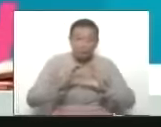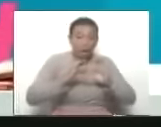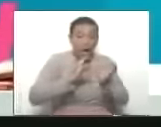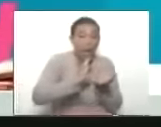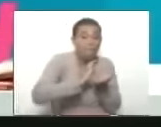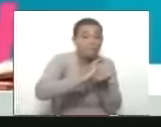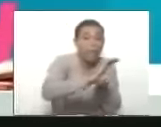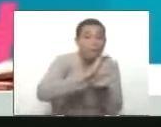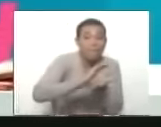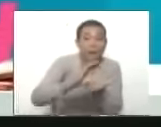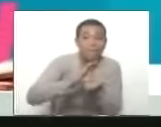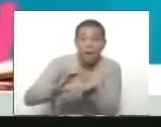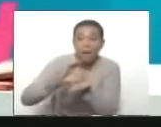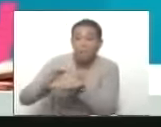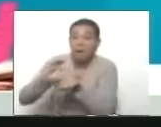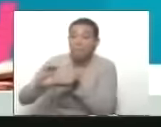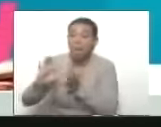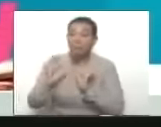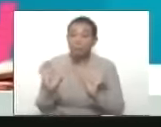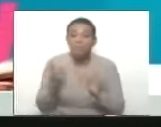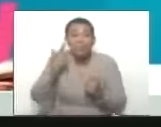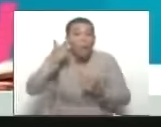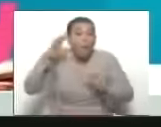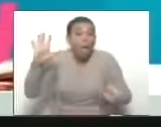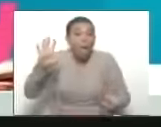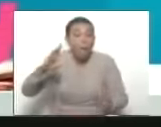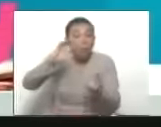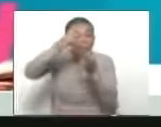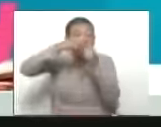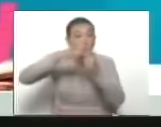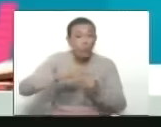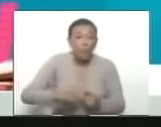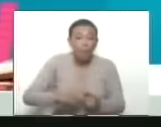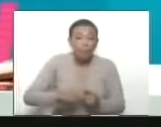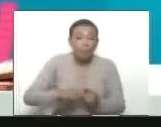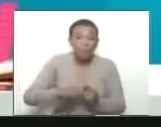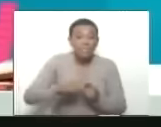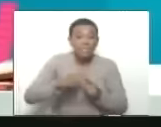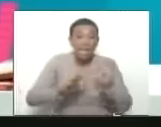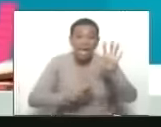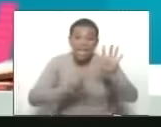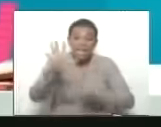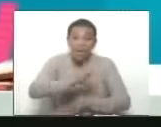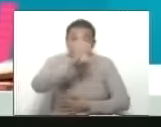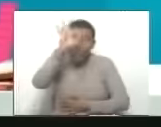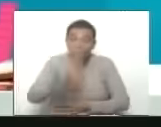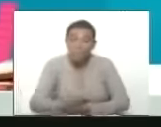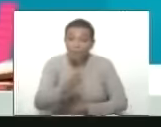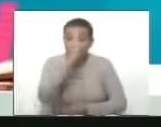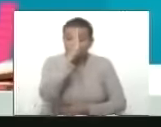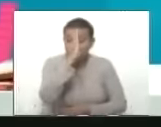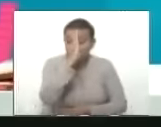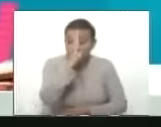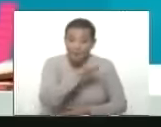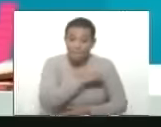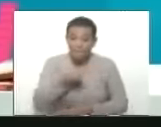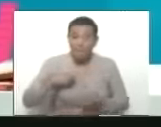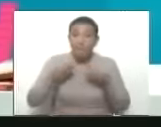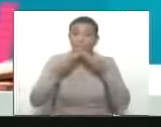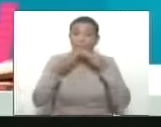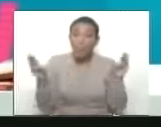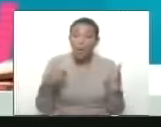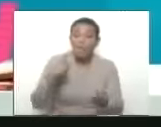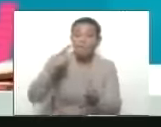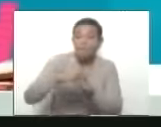pariendo recursos y creo que la suma de los recursos del 15% de la banca privada y pública